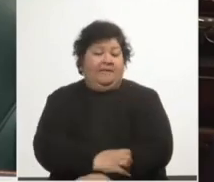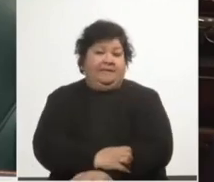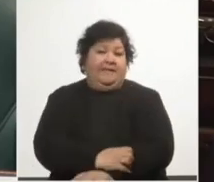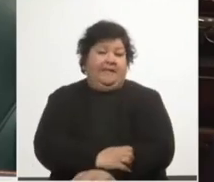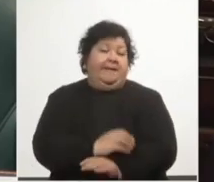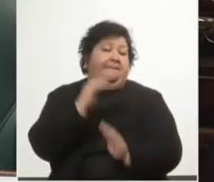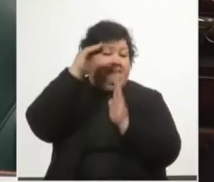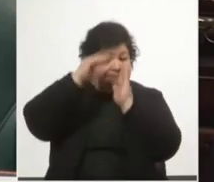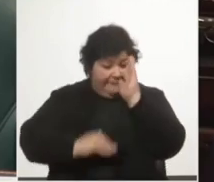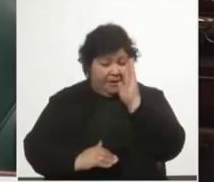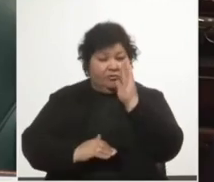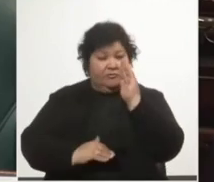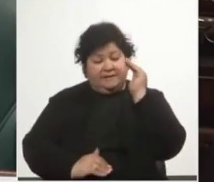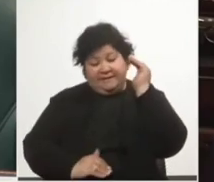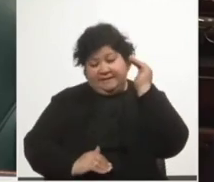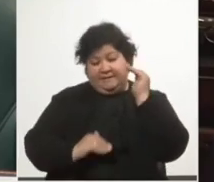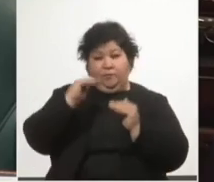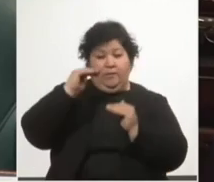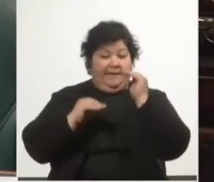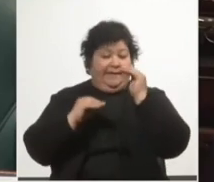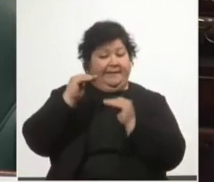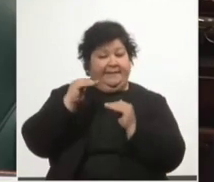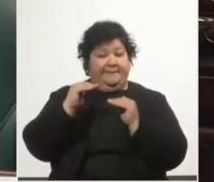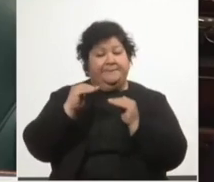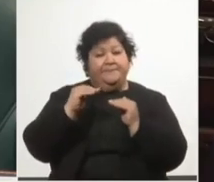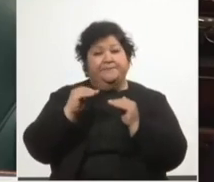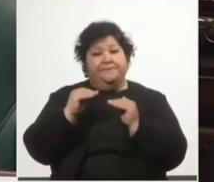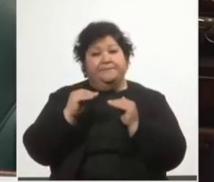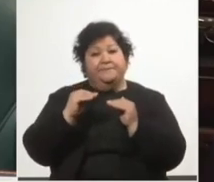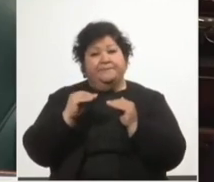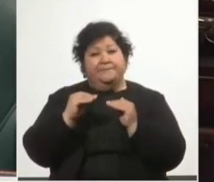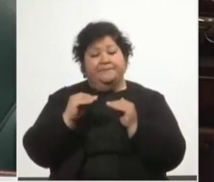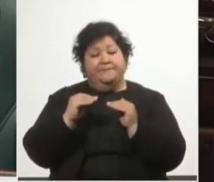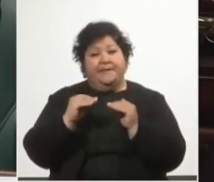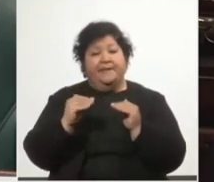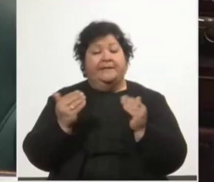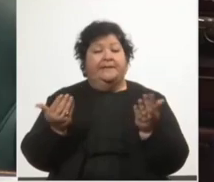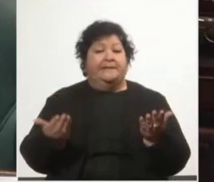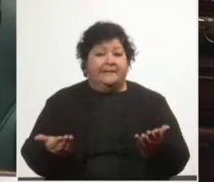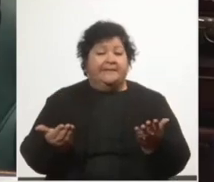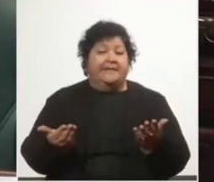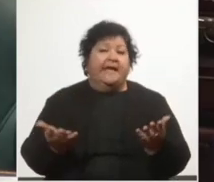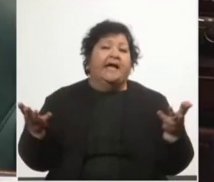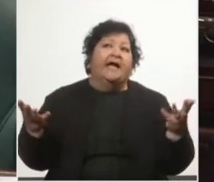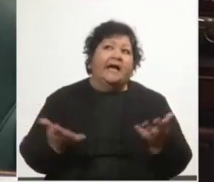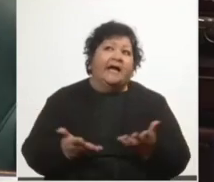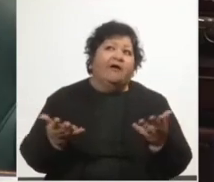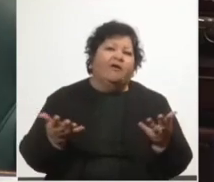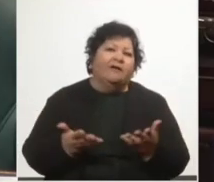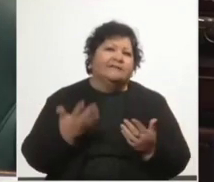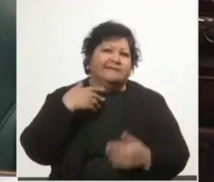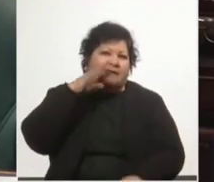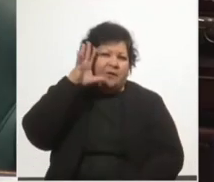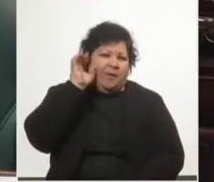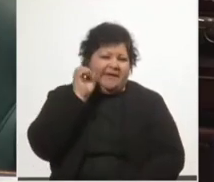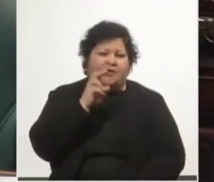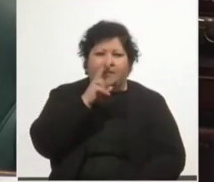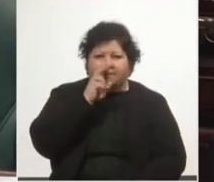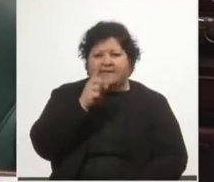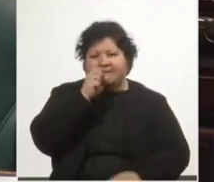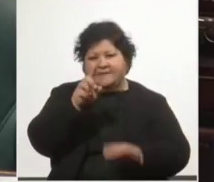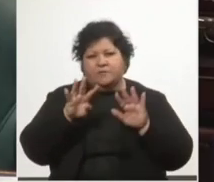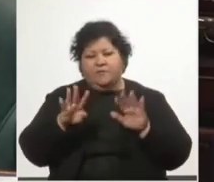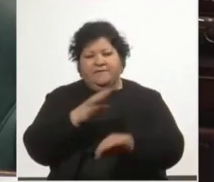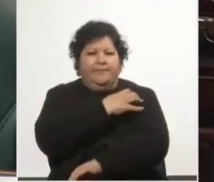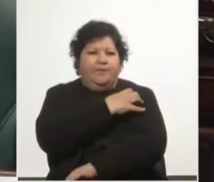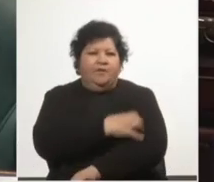el mayor crecimiento de la clase media desde que se llevan registros. Está de moda recordar que en 2019 la pobreza pasó